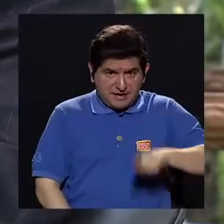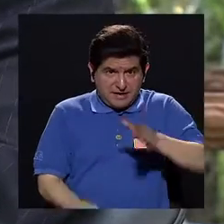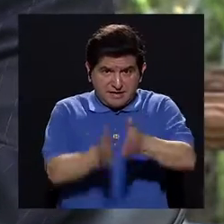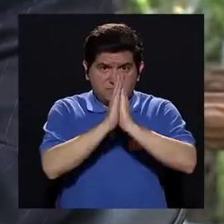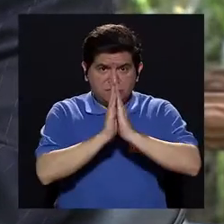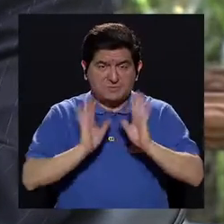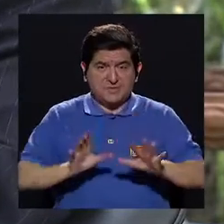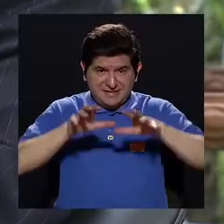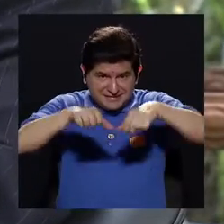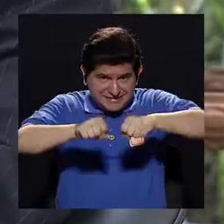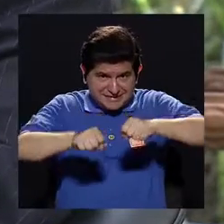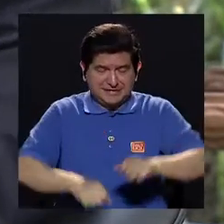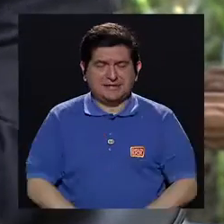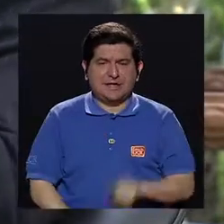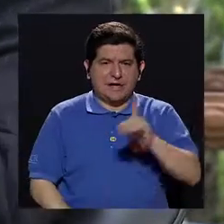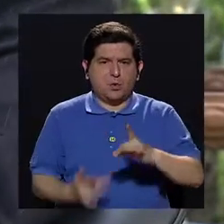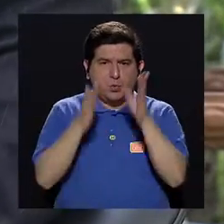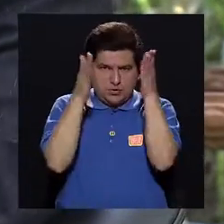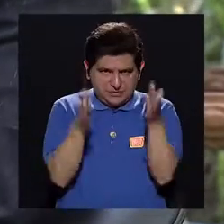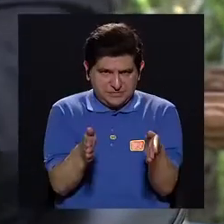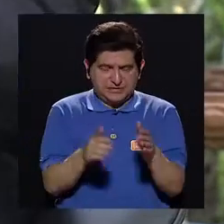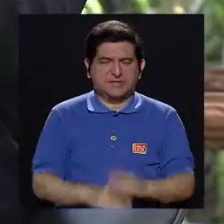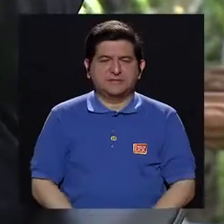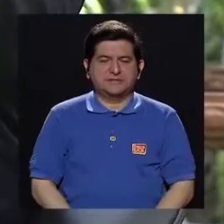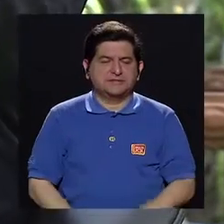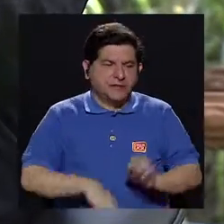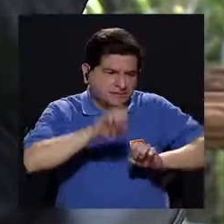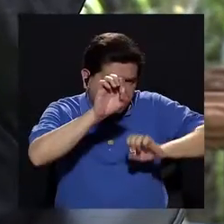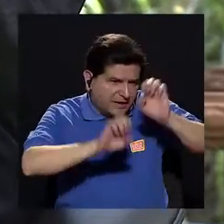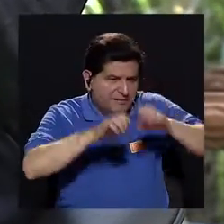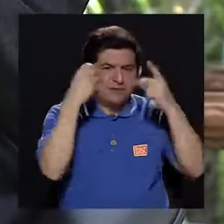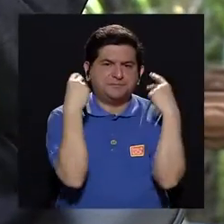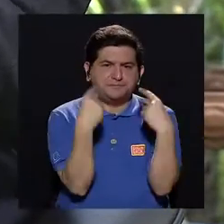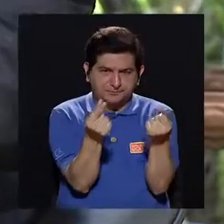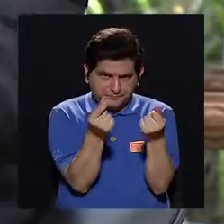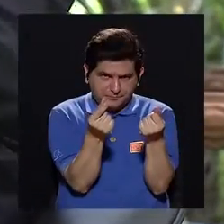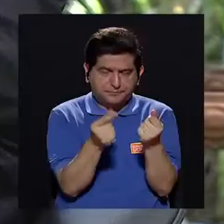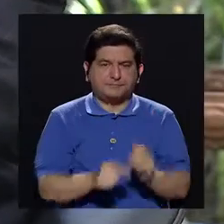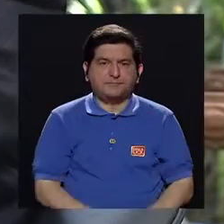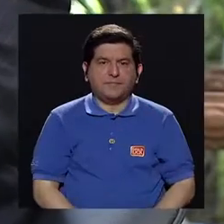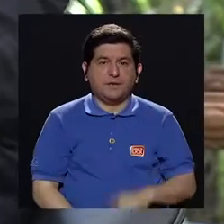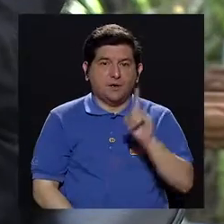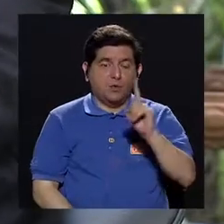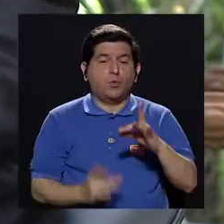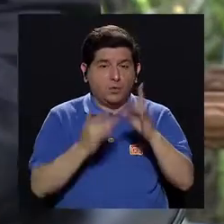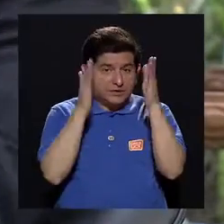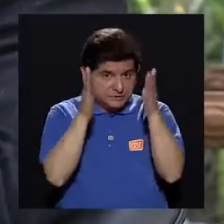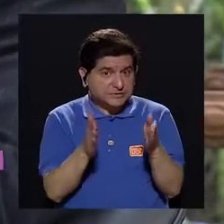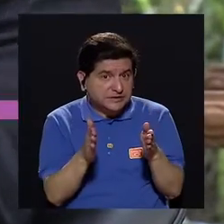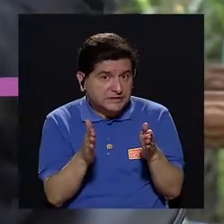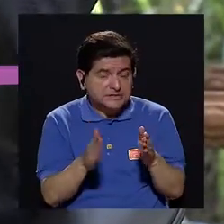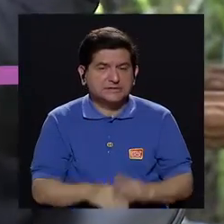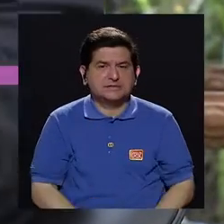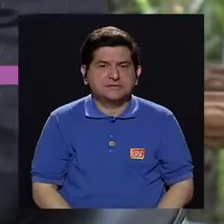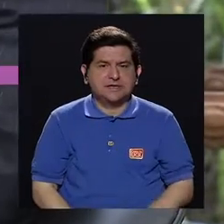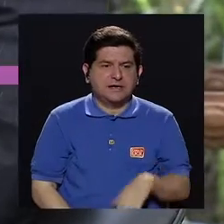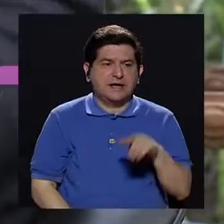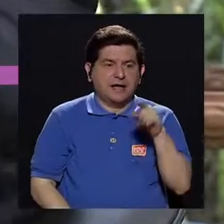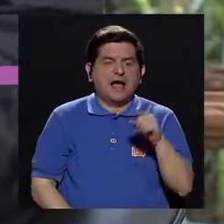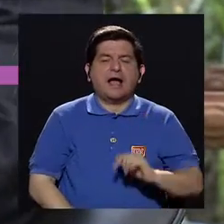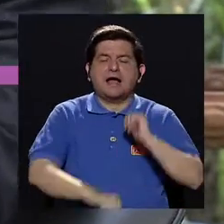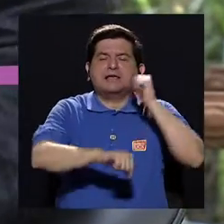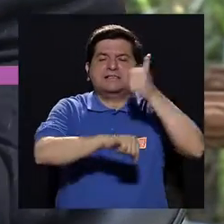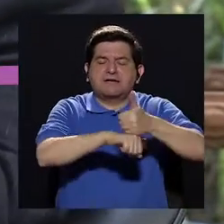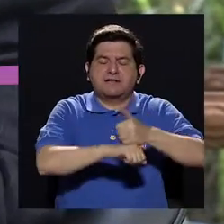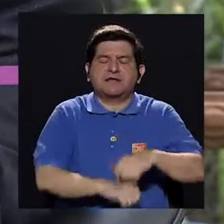si usted solicita una cita a un especialista, es valorada inmediatamente por un especialista, la referencia.